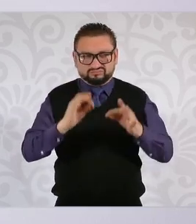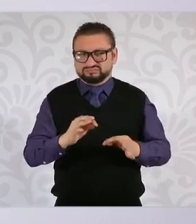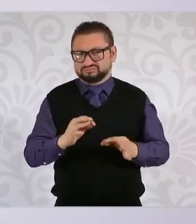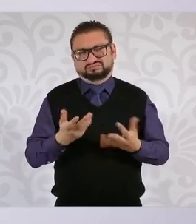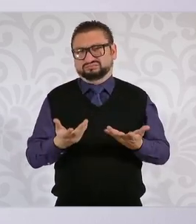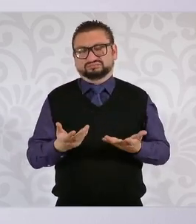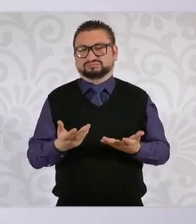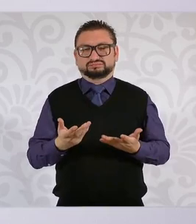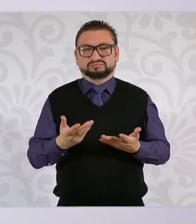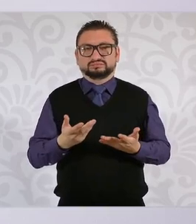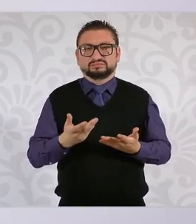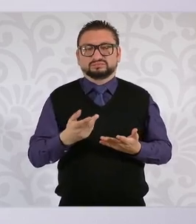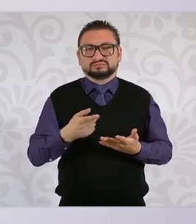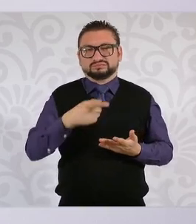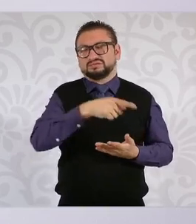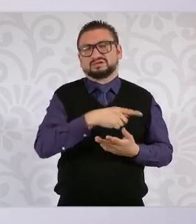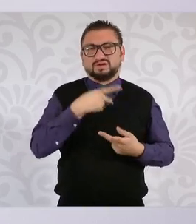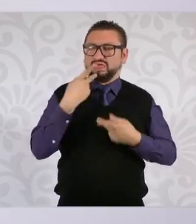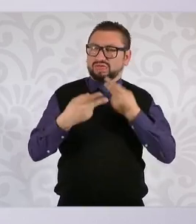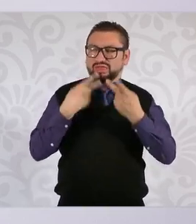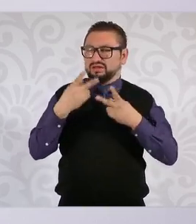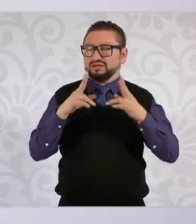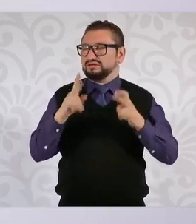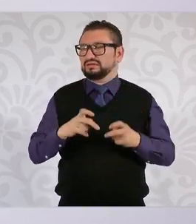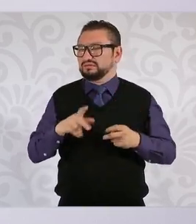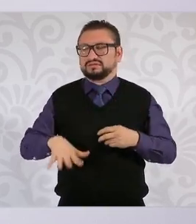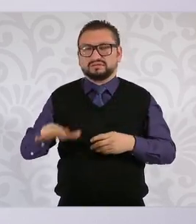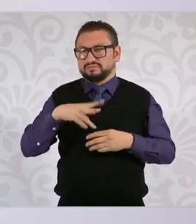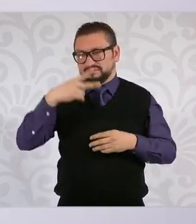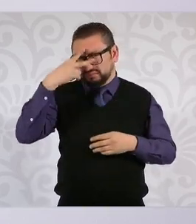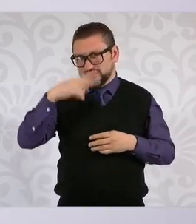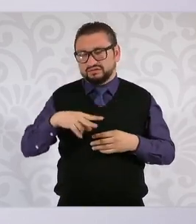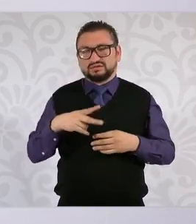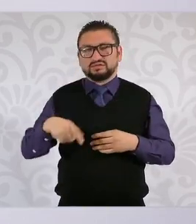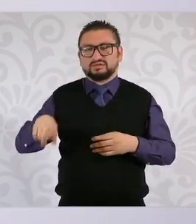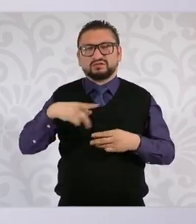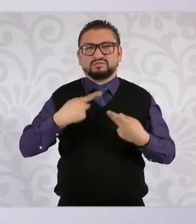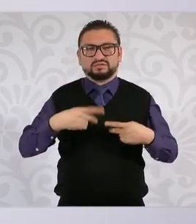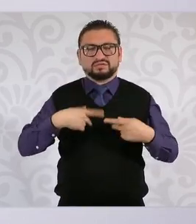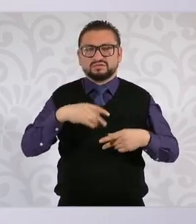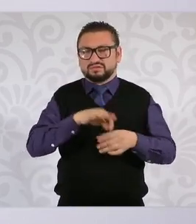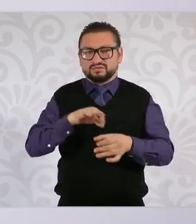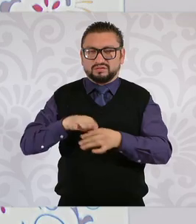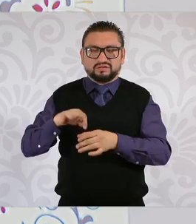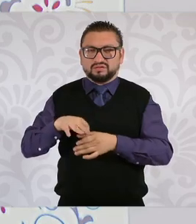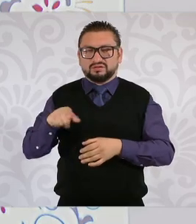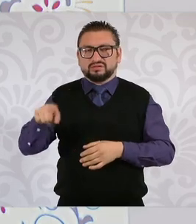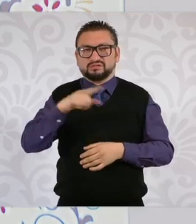Para hablar de lo que está pasando en México y lo que decidió el pueblo de México.